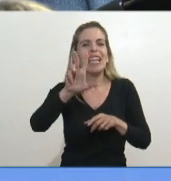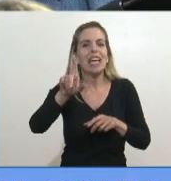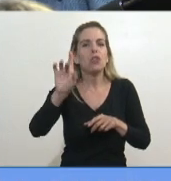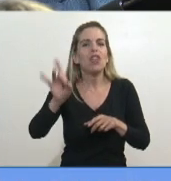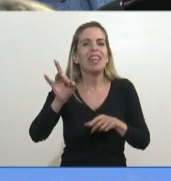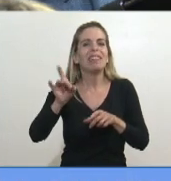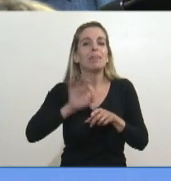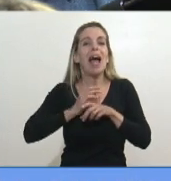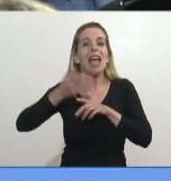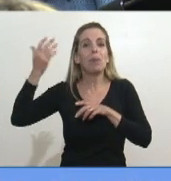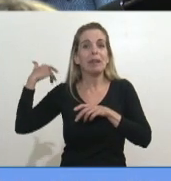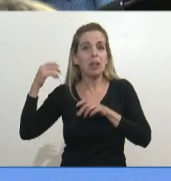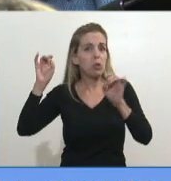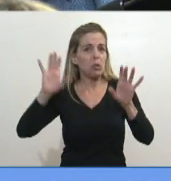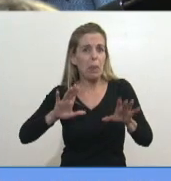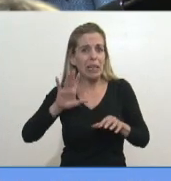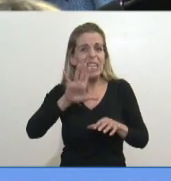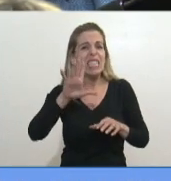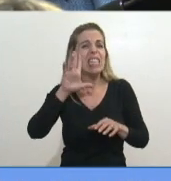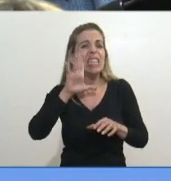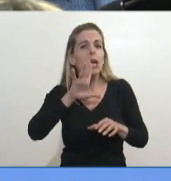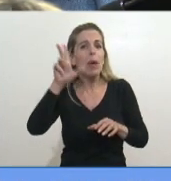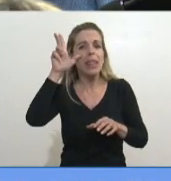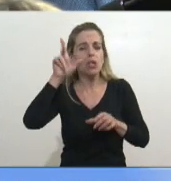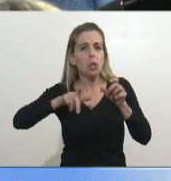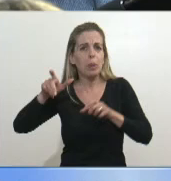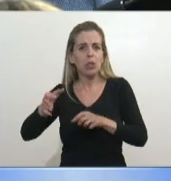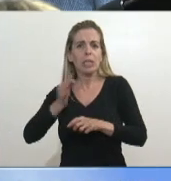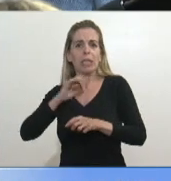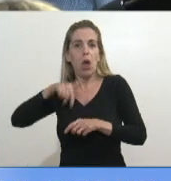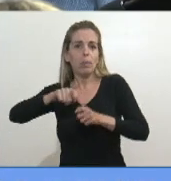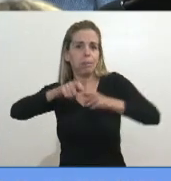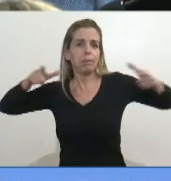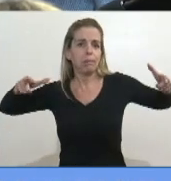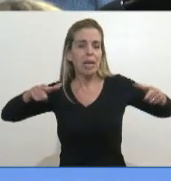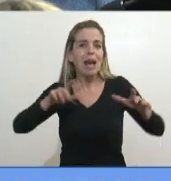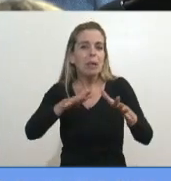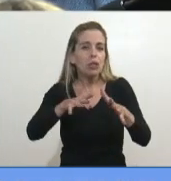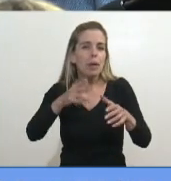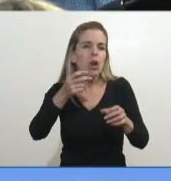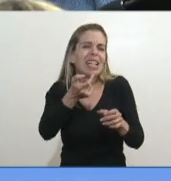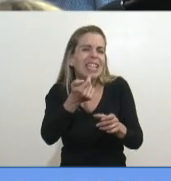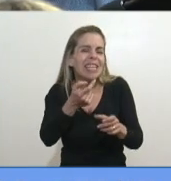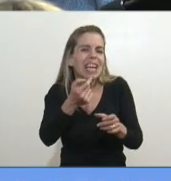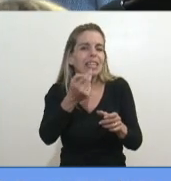58 casos teníamos el diciembre del año pasado. Y hoy tenemos casi 9.000 casos activos.